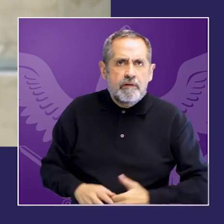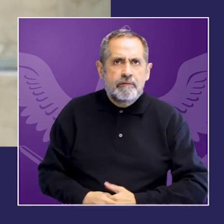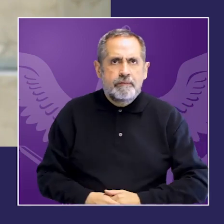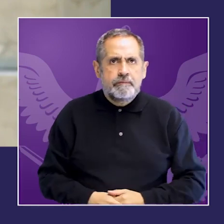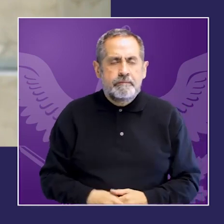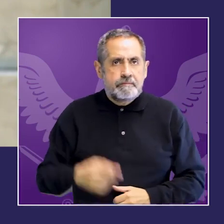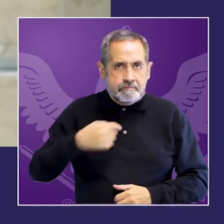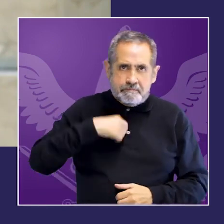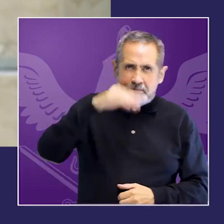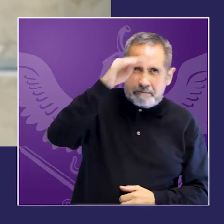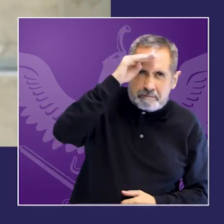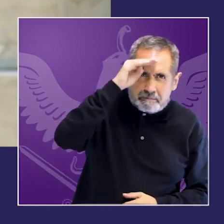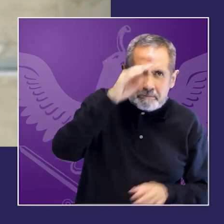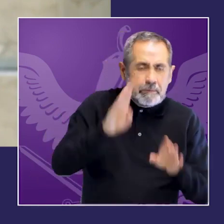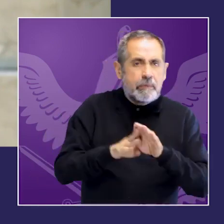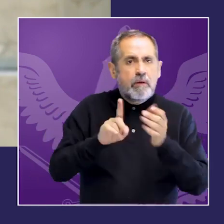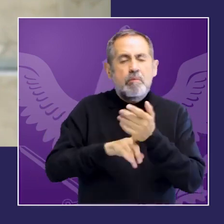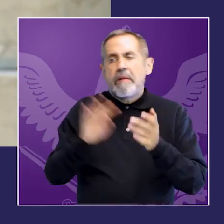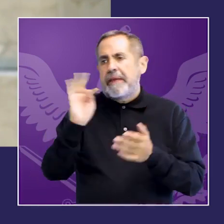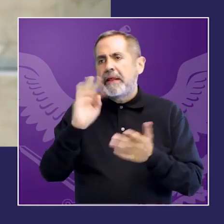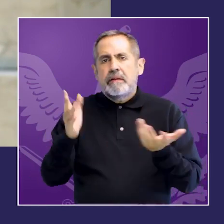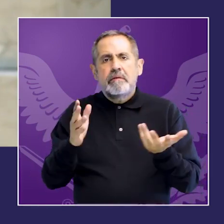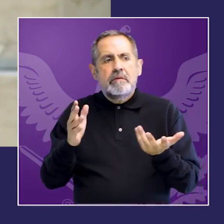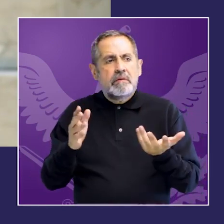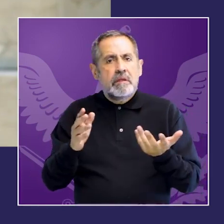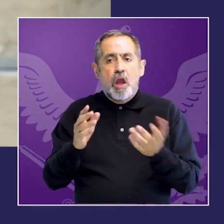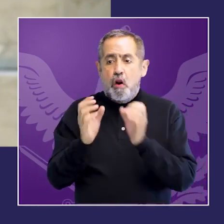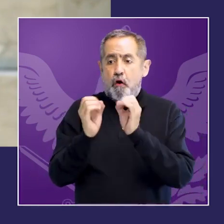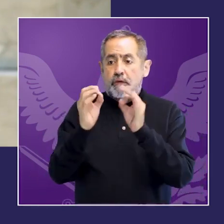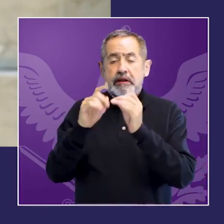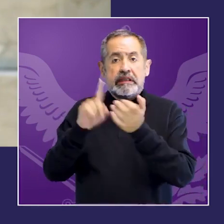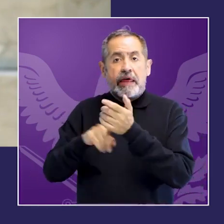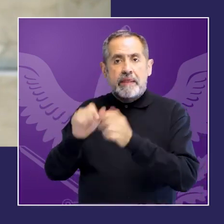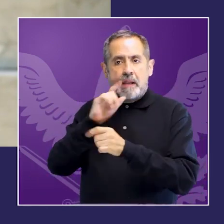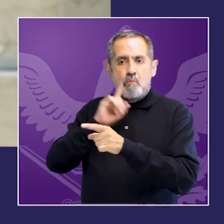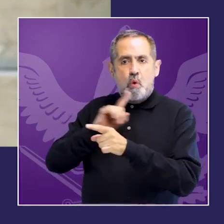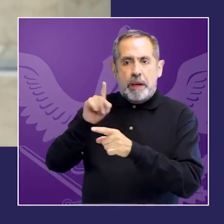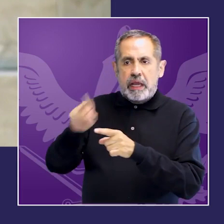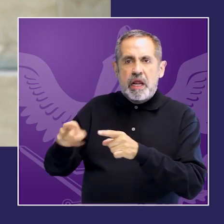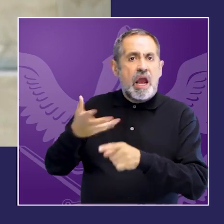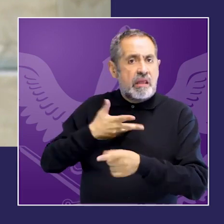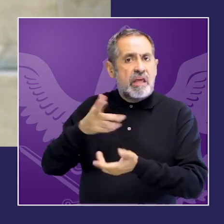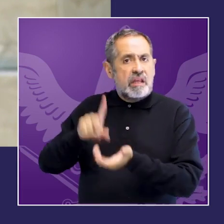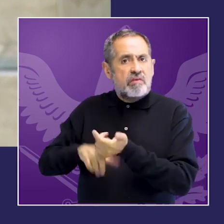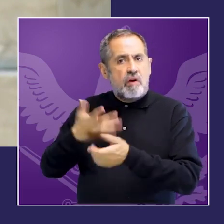y yo pensaba que tal vez vos podías contar lo que hacen de la oficina de la mujer que tienen esa información